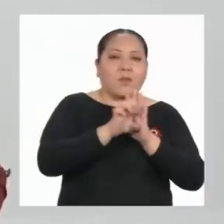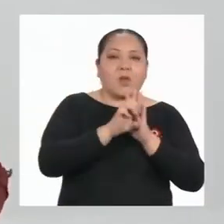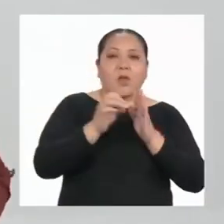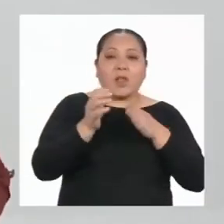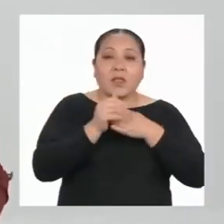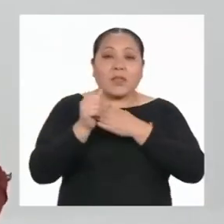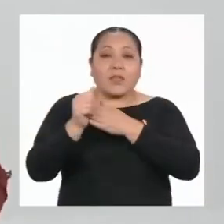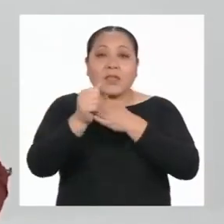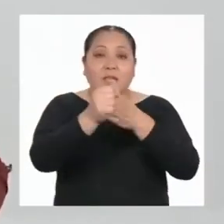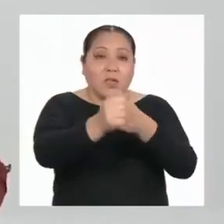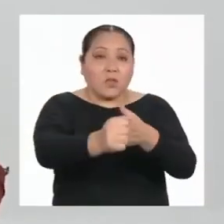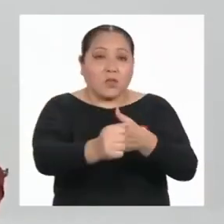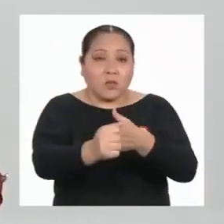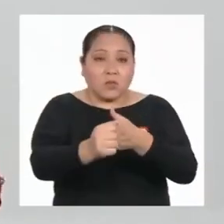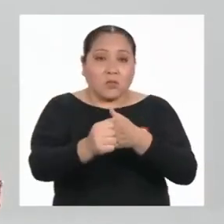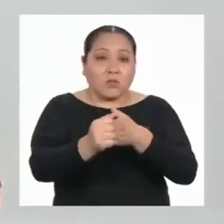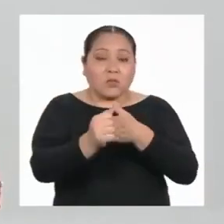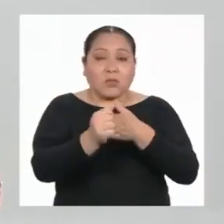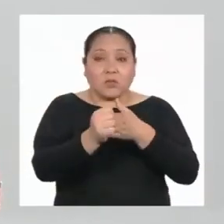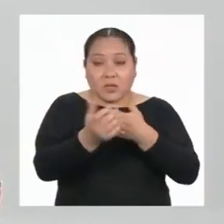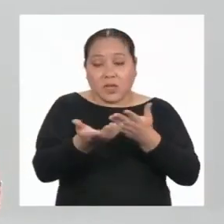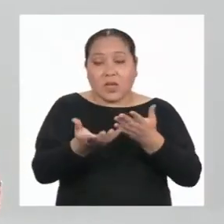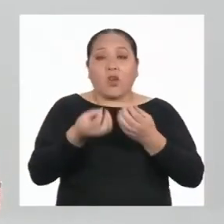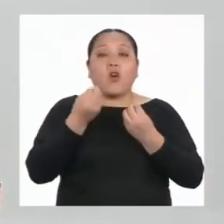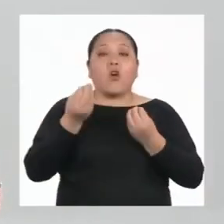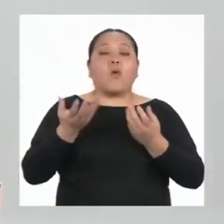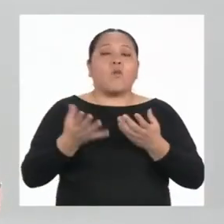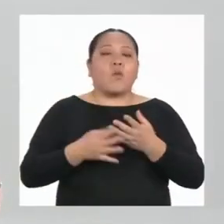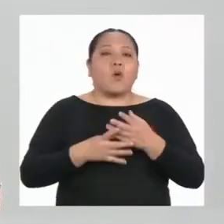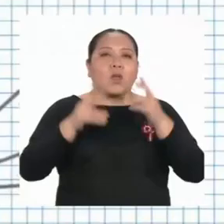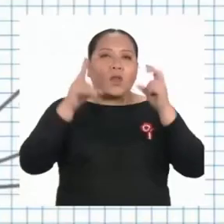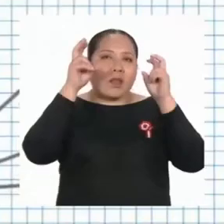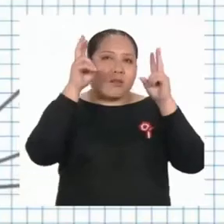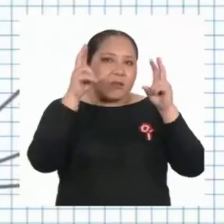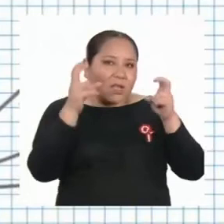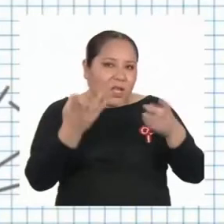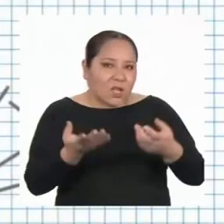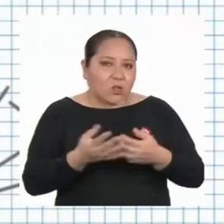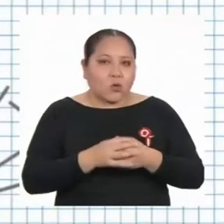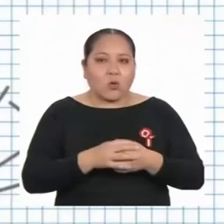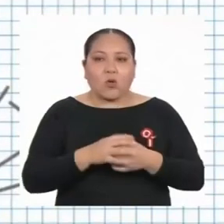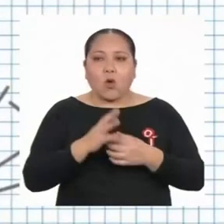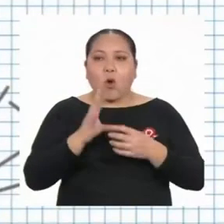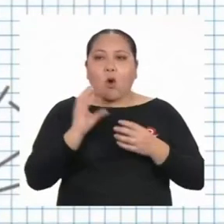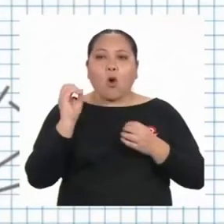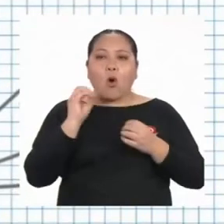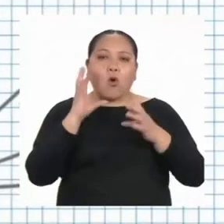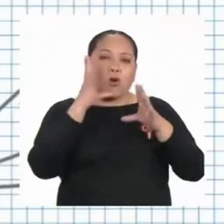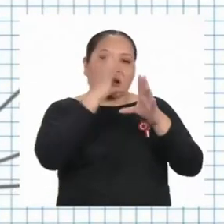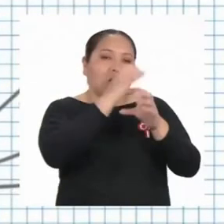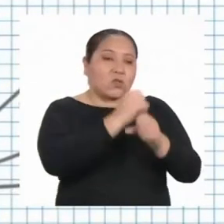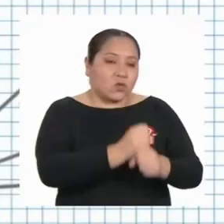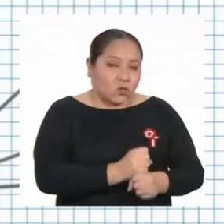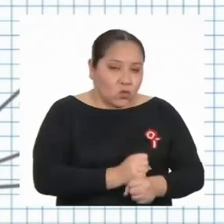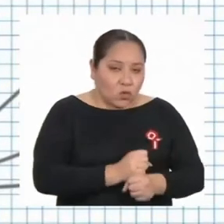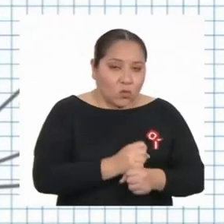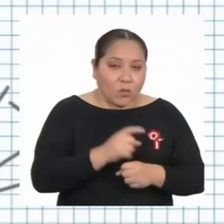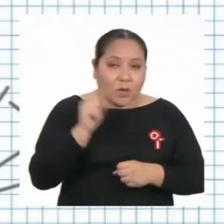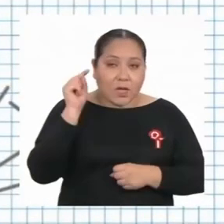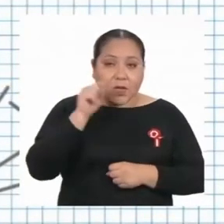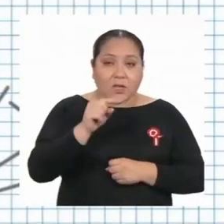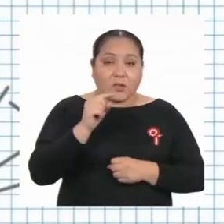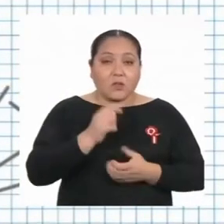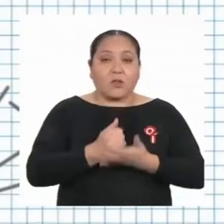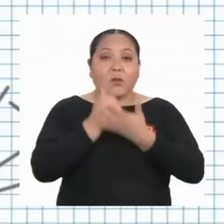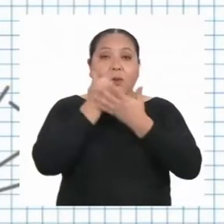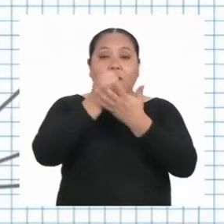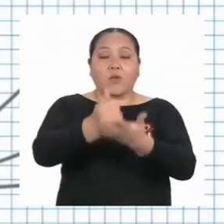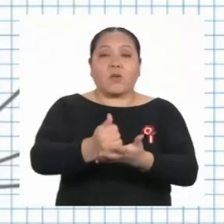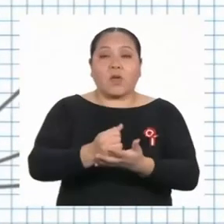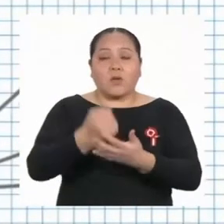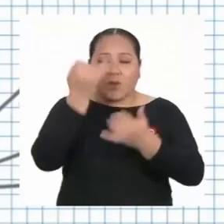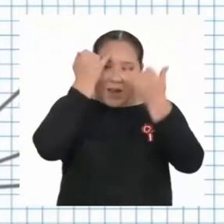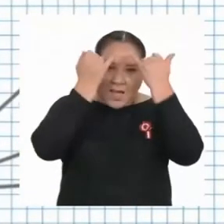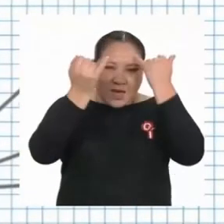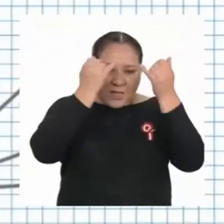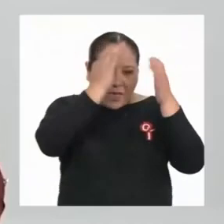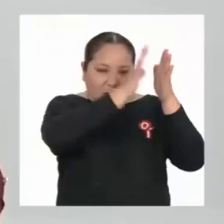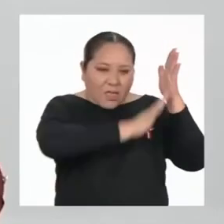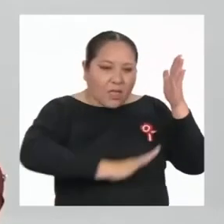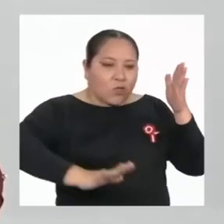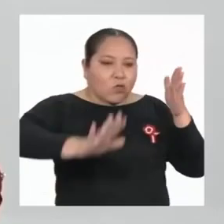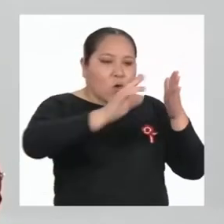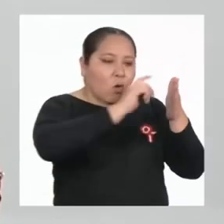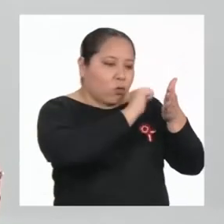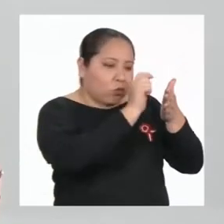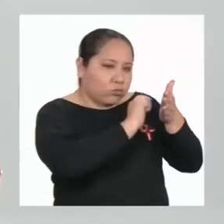o si hay alguna sumilla de explicación. Ello te permitirá hacerte una idea general de lo que se